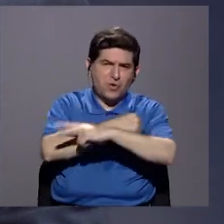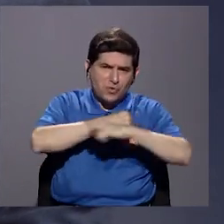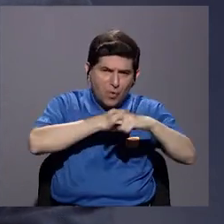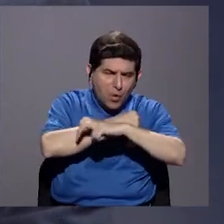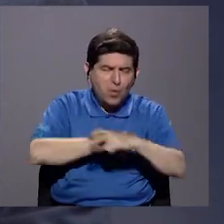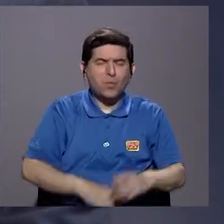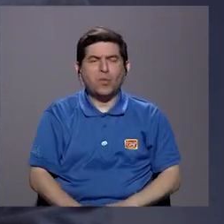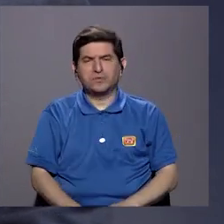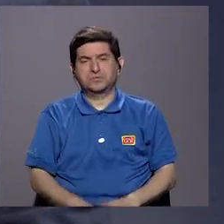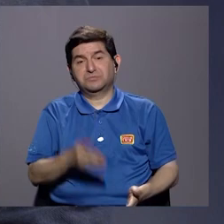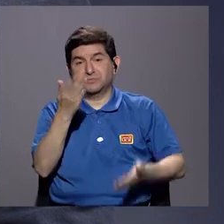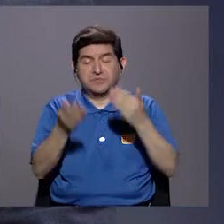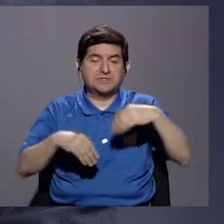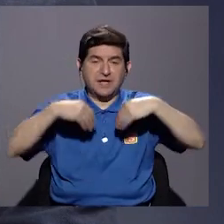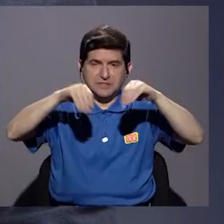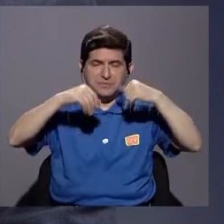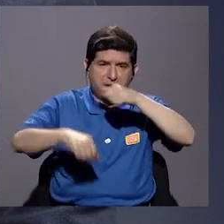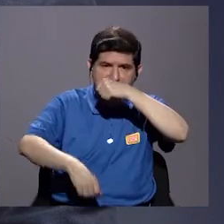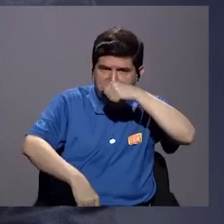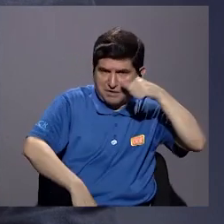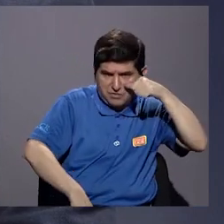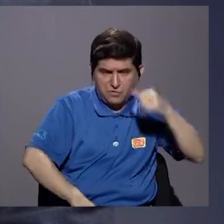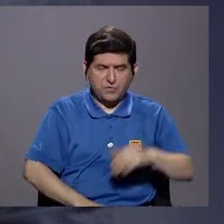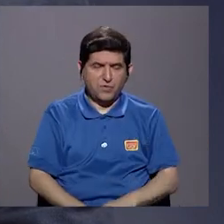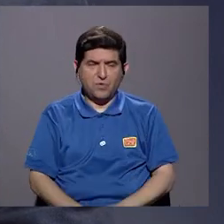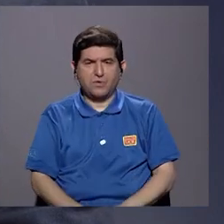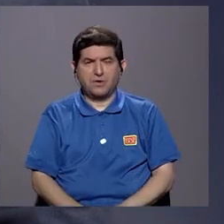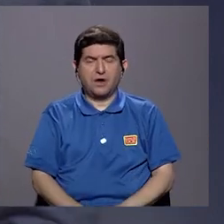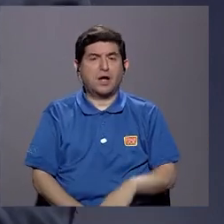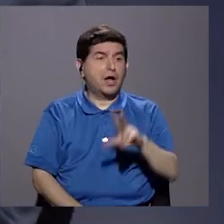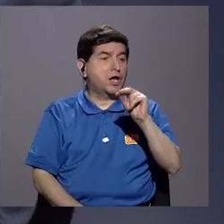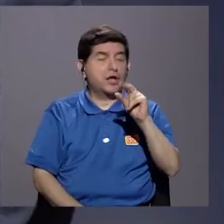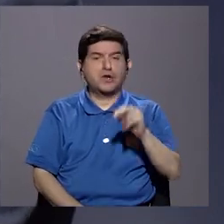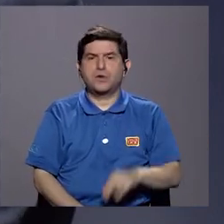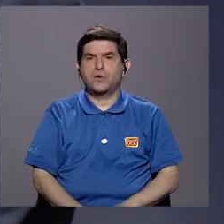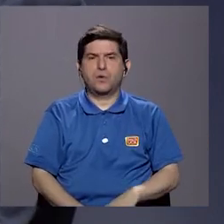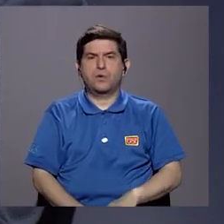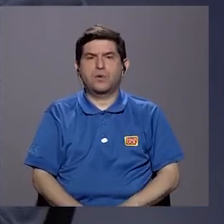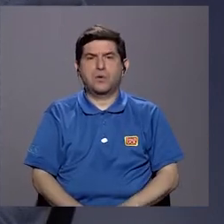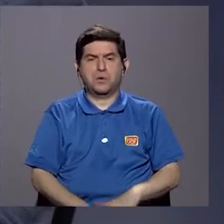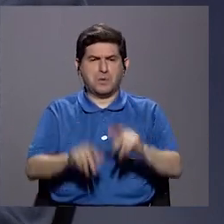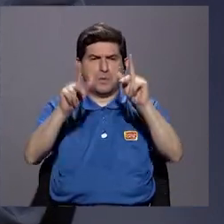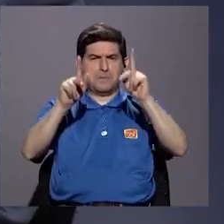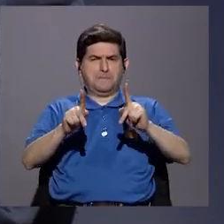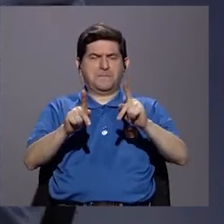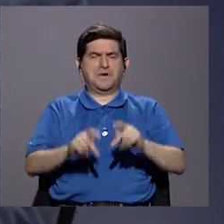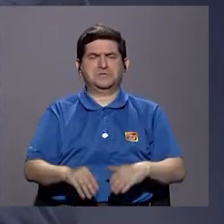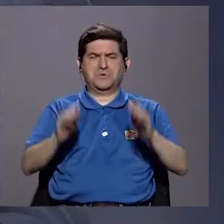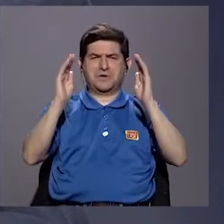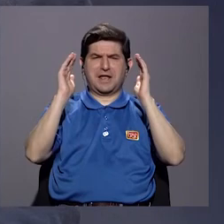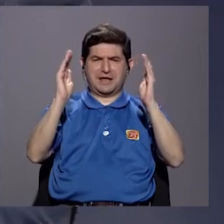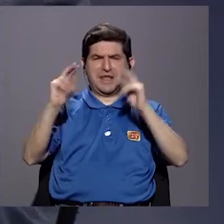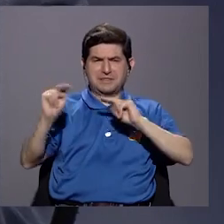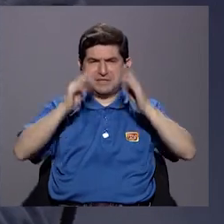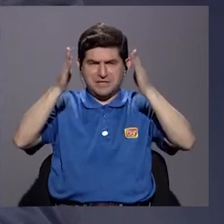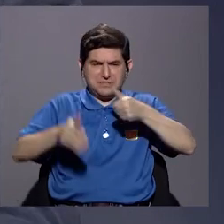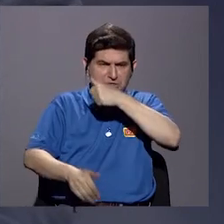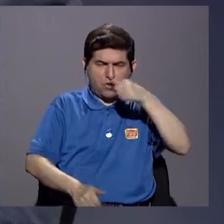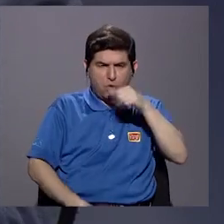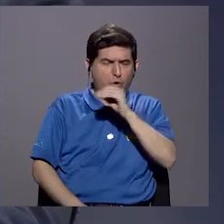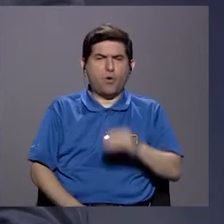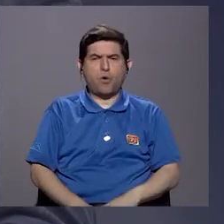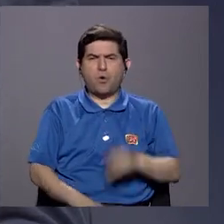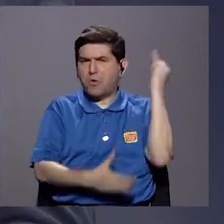robos, como hurtos, por vender drogas al menudeo, y no entran los grandes, ni los grandes capos de la droga, ni los